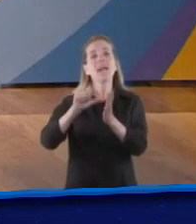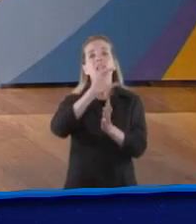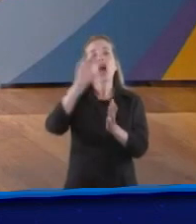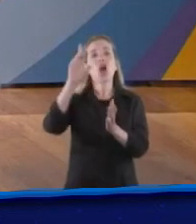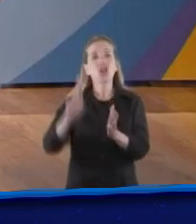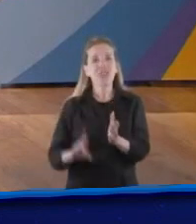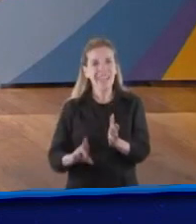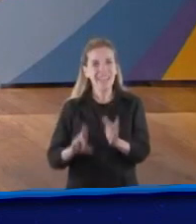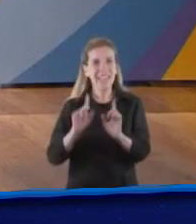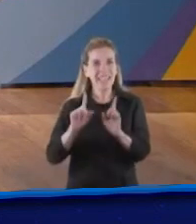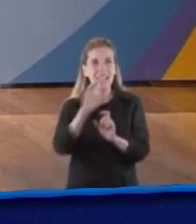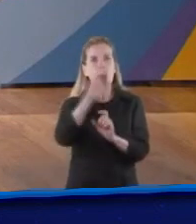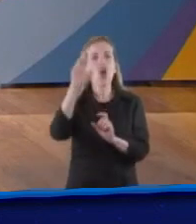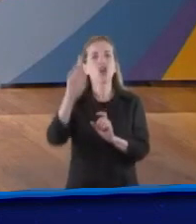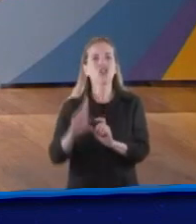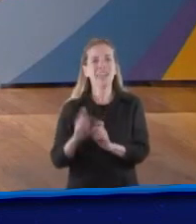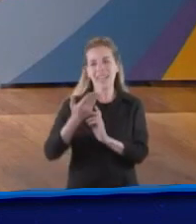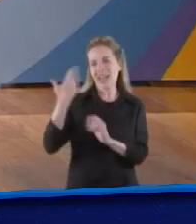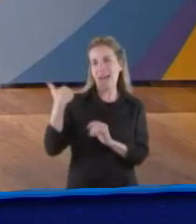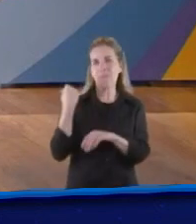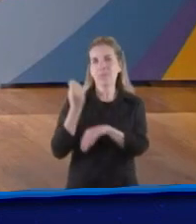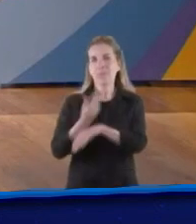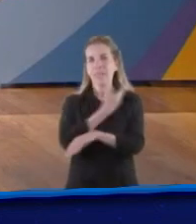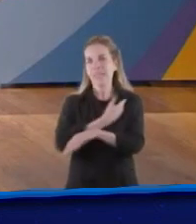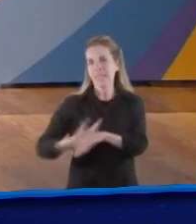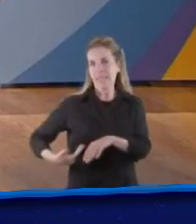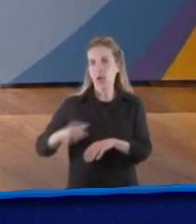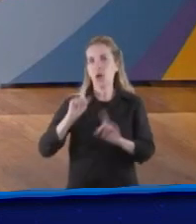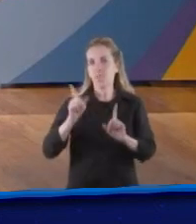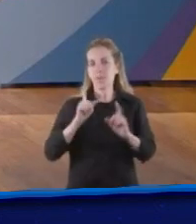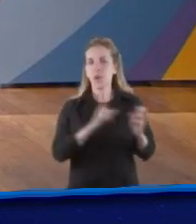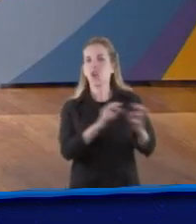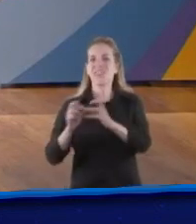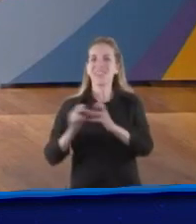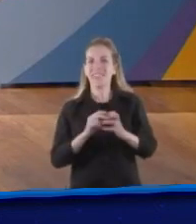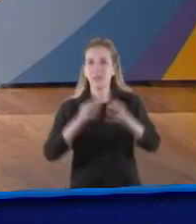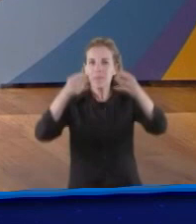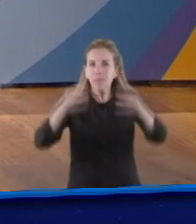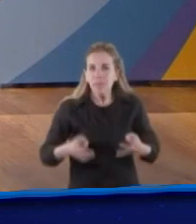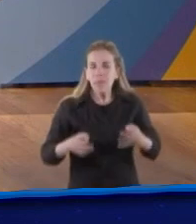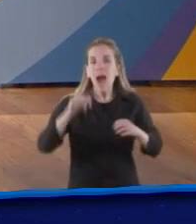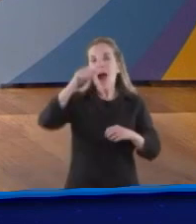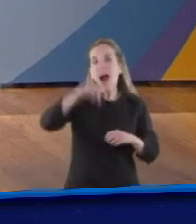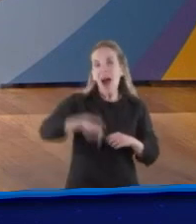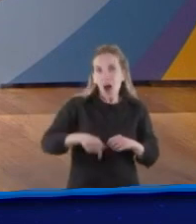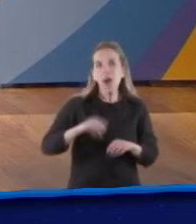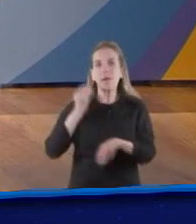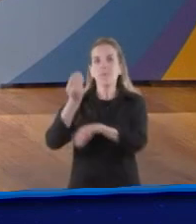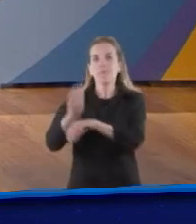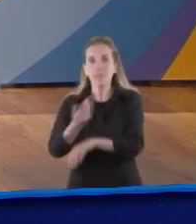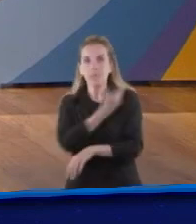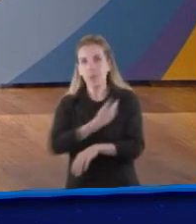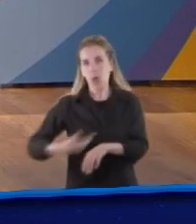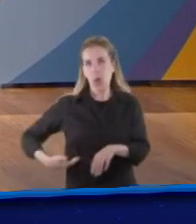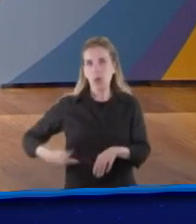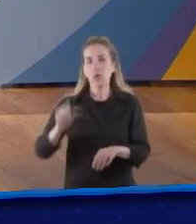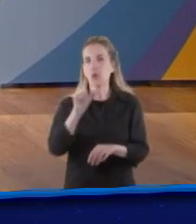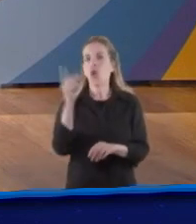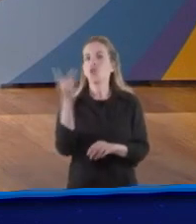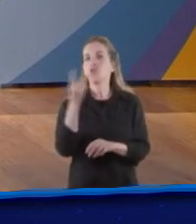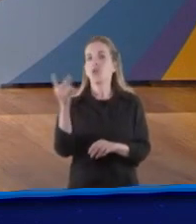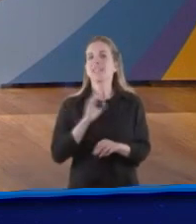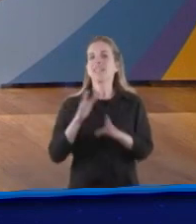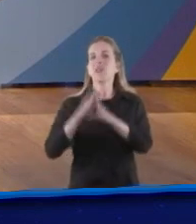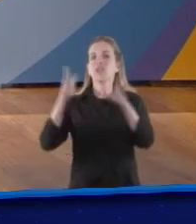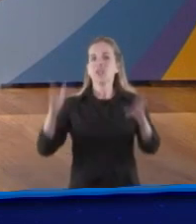armas nucleares, si tenemos un planeta, digamos, cuya vida está en peligro, producto de un desarrollo no sostenible,